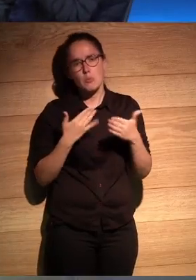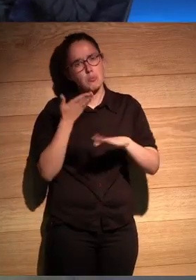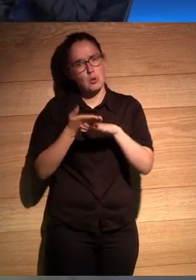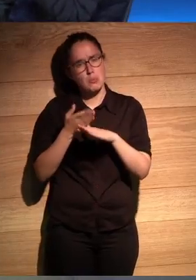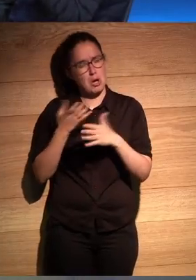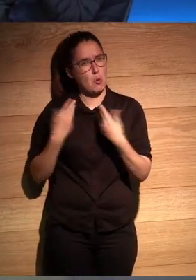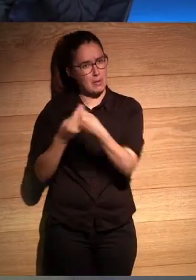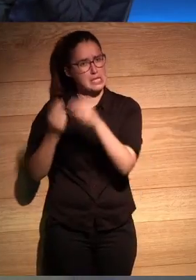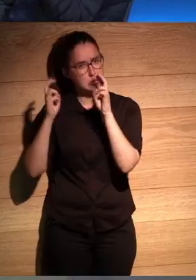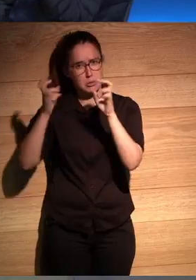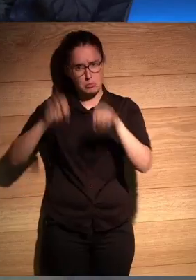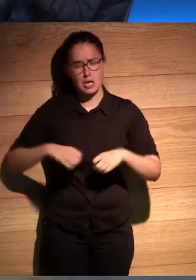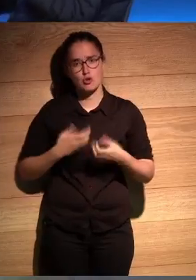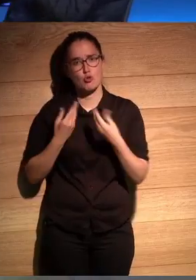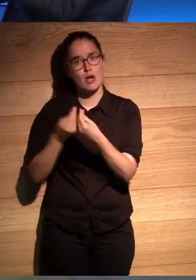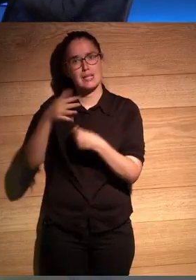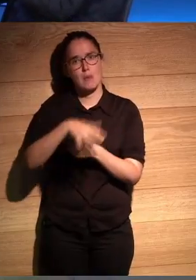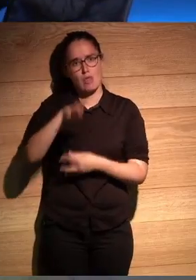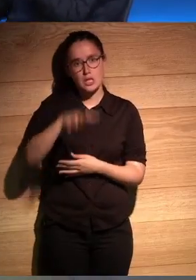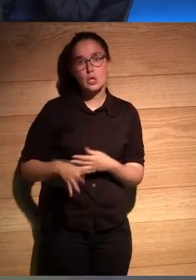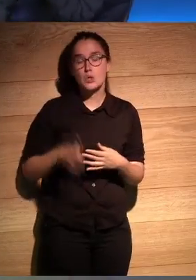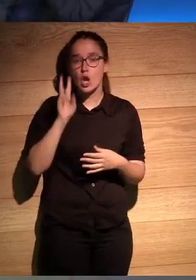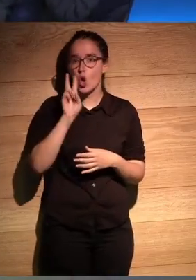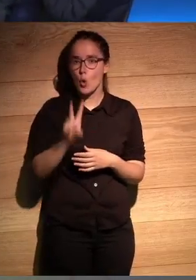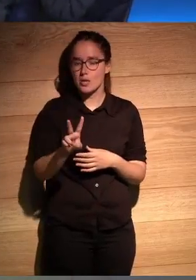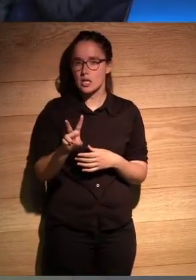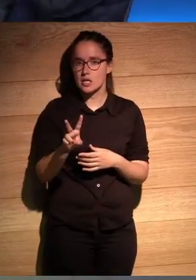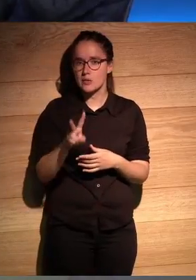entonces yo lo acompañé a esta Plaza de Cataluña lo vi entrar al